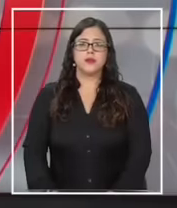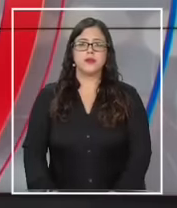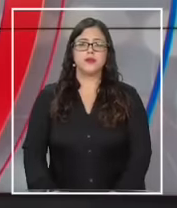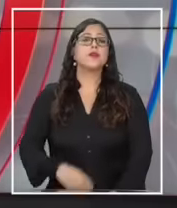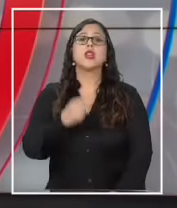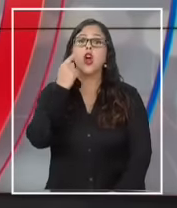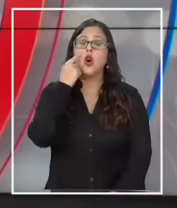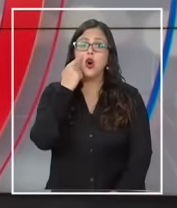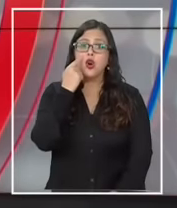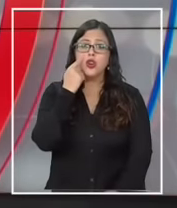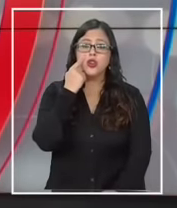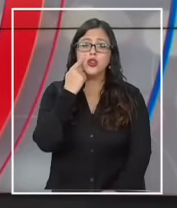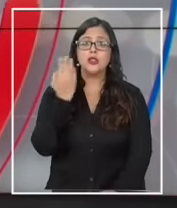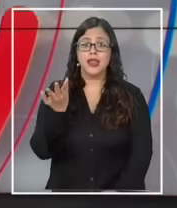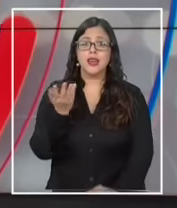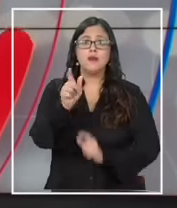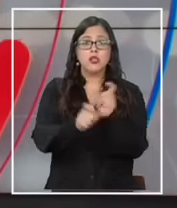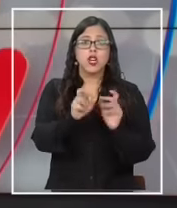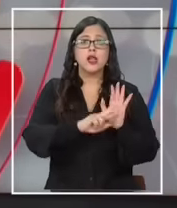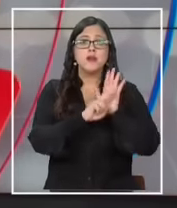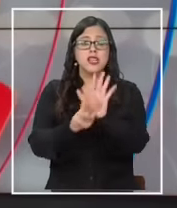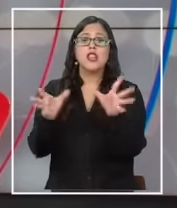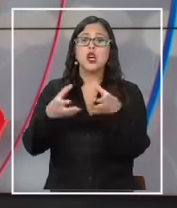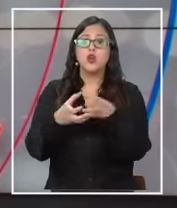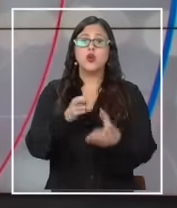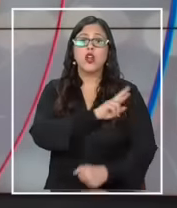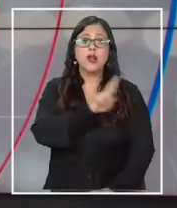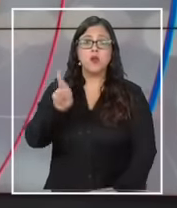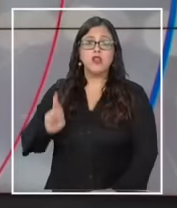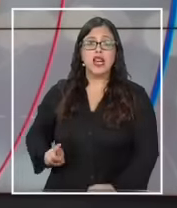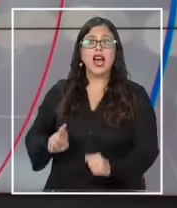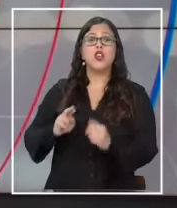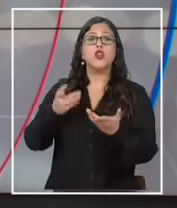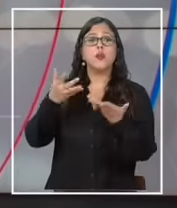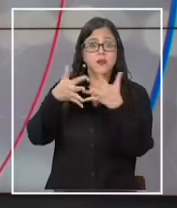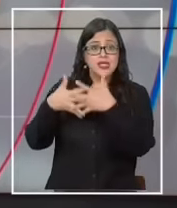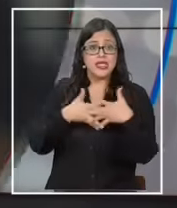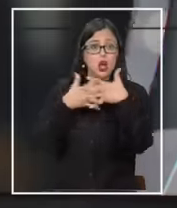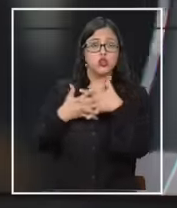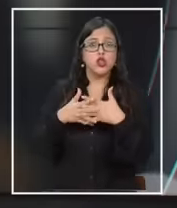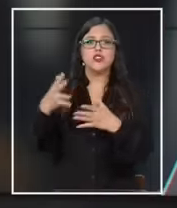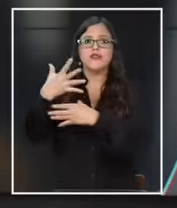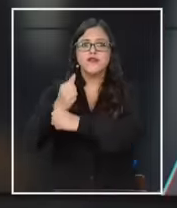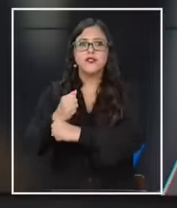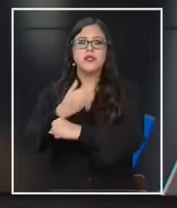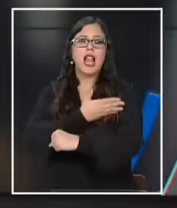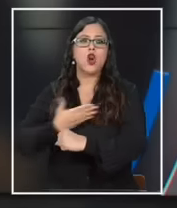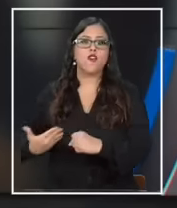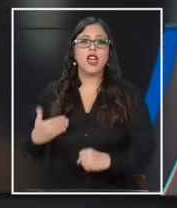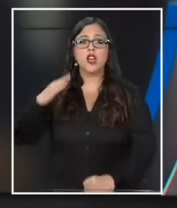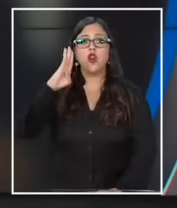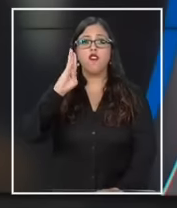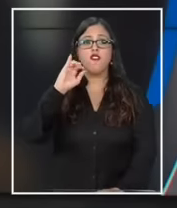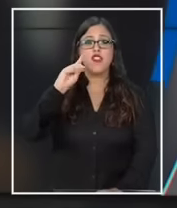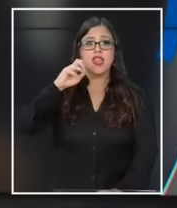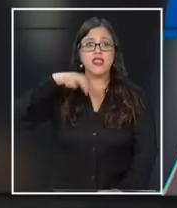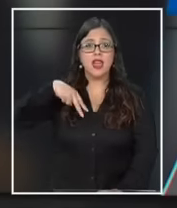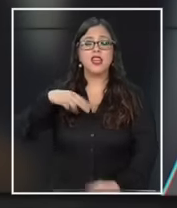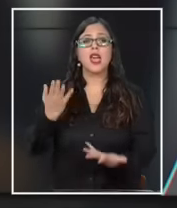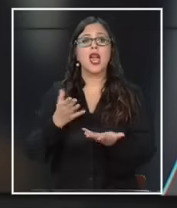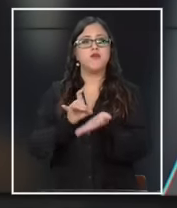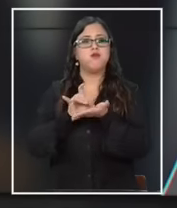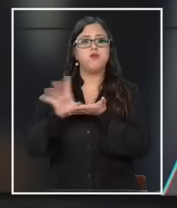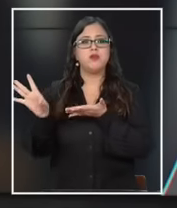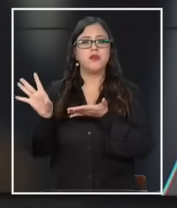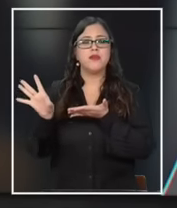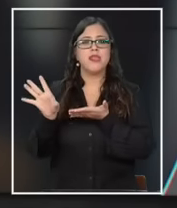Y atención con lo siguiente, porque representantes del Partido Republicano de Estados Unidos están presionando al gobierno de Joe Biden para que elimine a